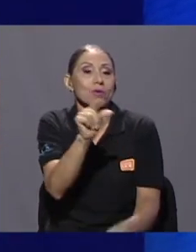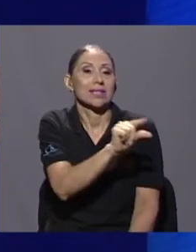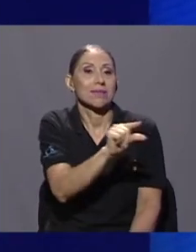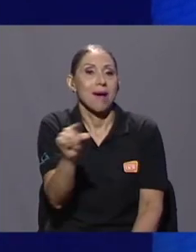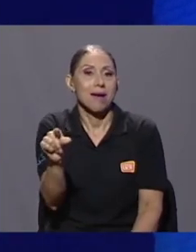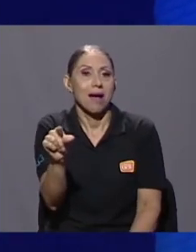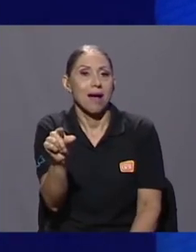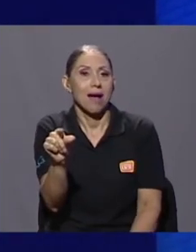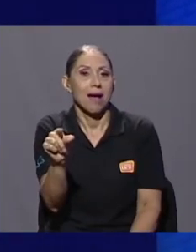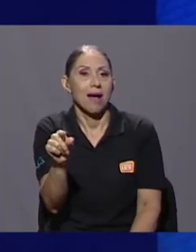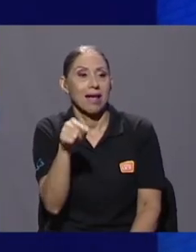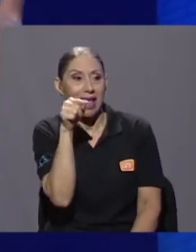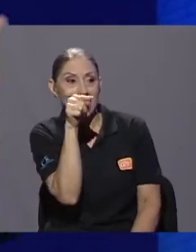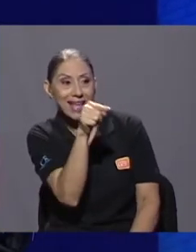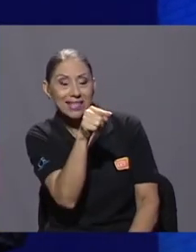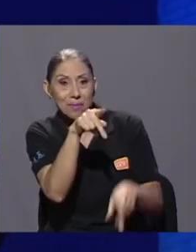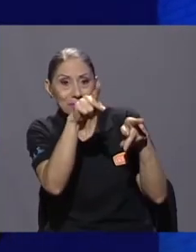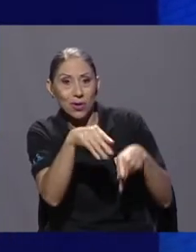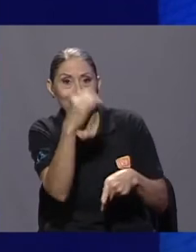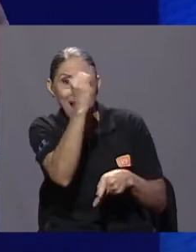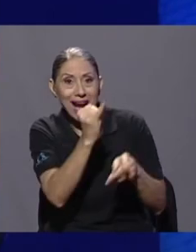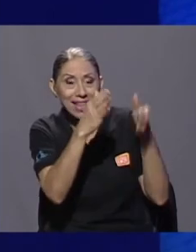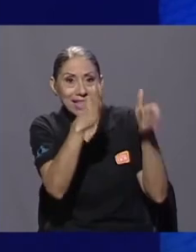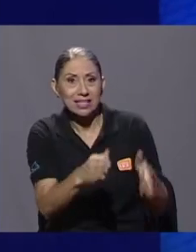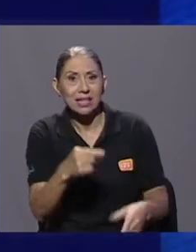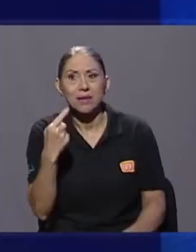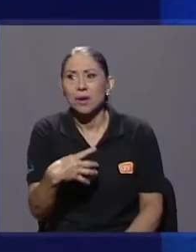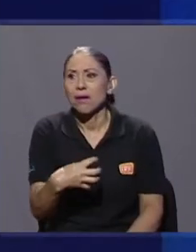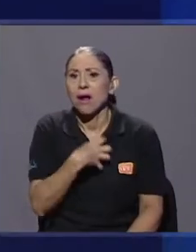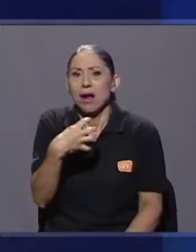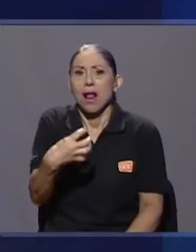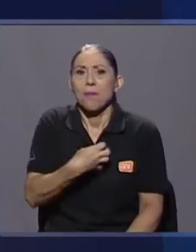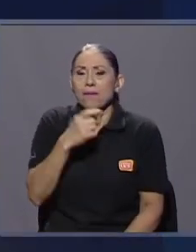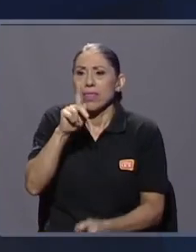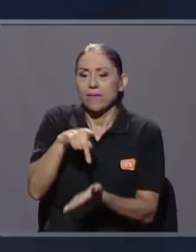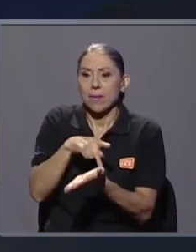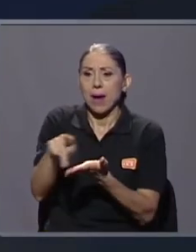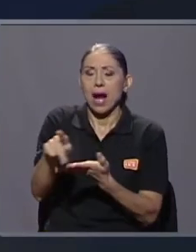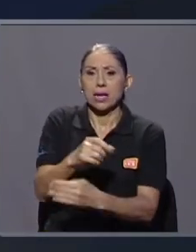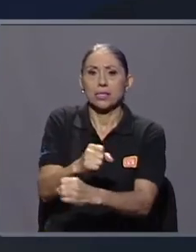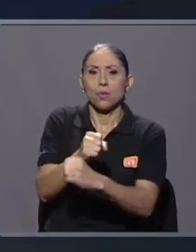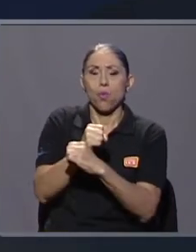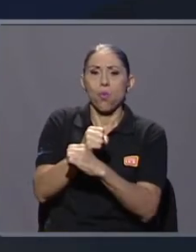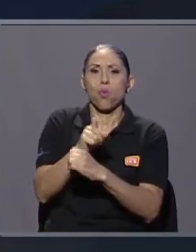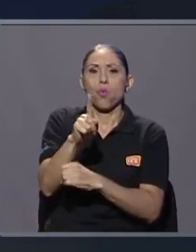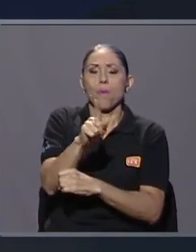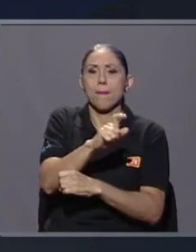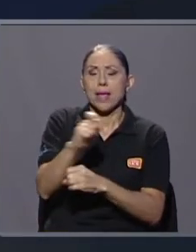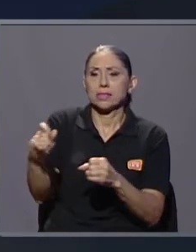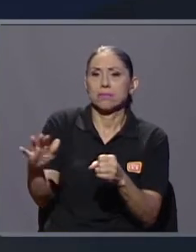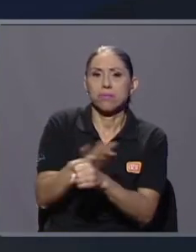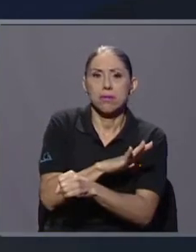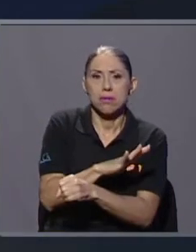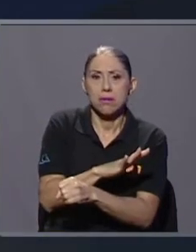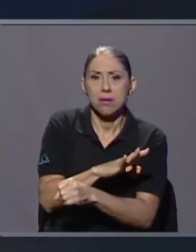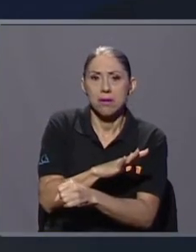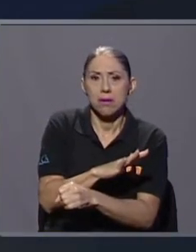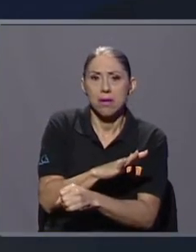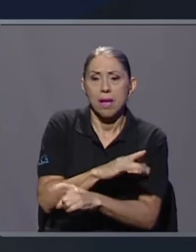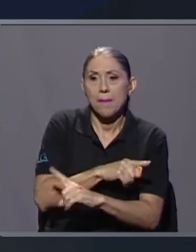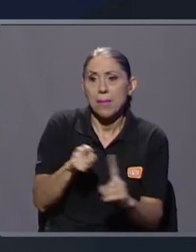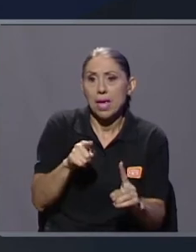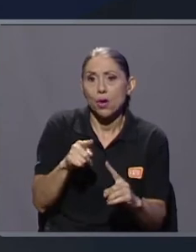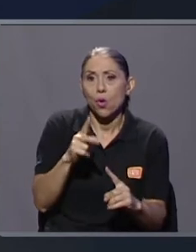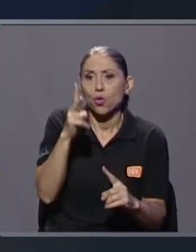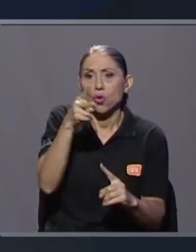reclamaba que tenía que estar asegurado tal vez por el mes entero y tal vez justamente dos semanas no tenía